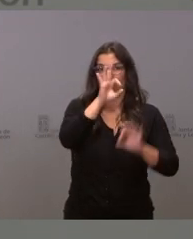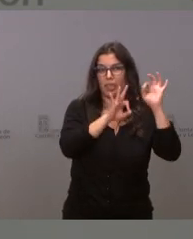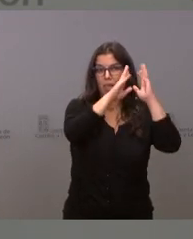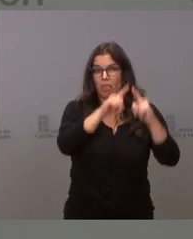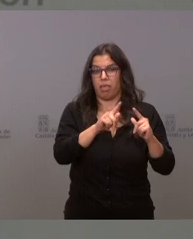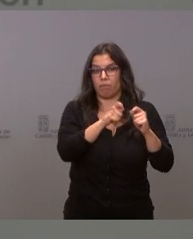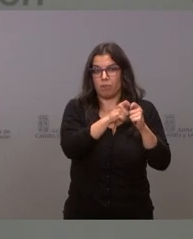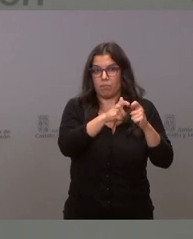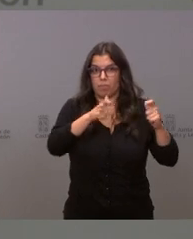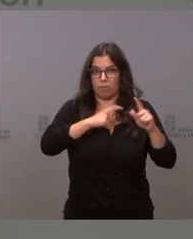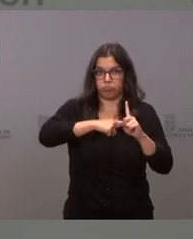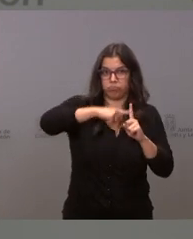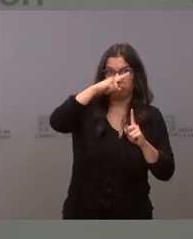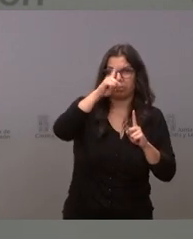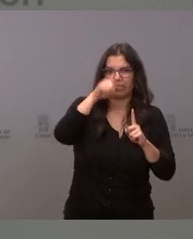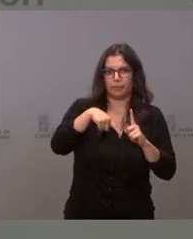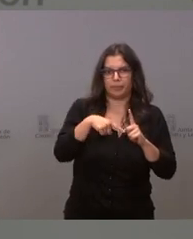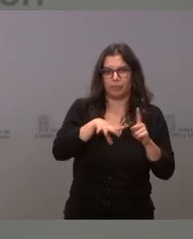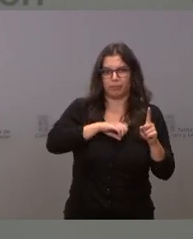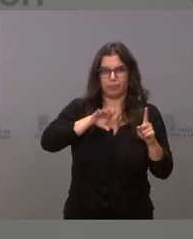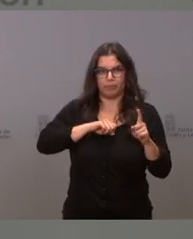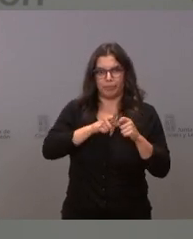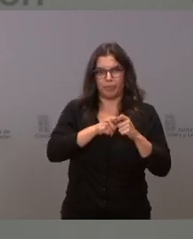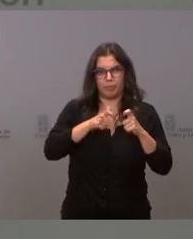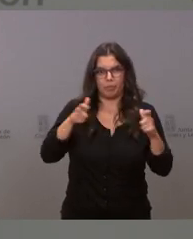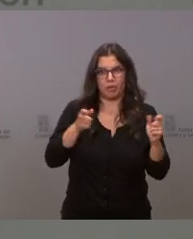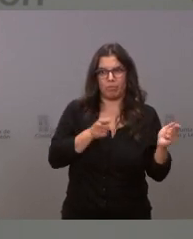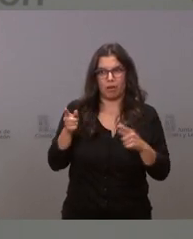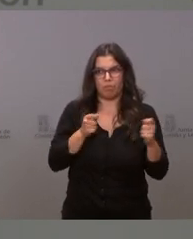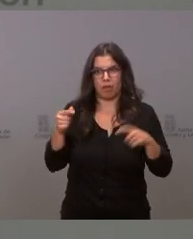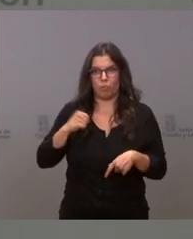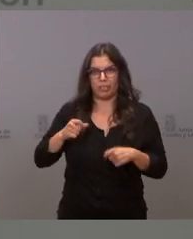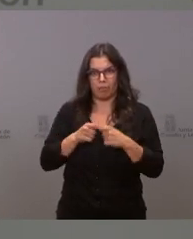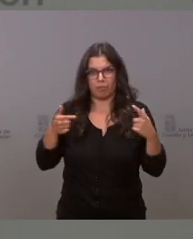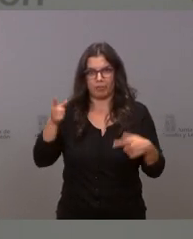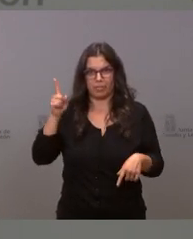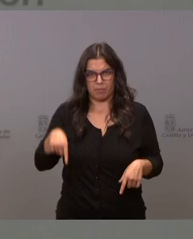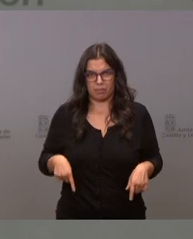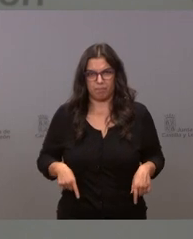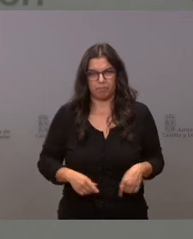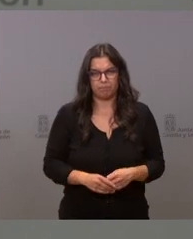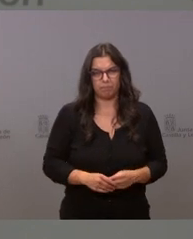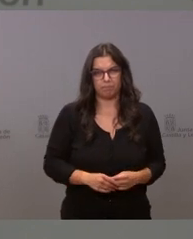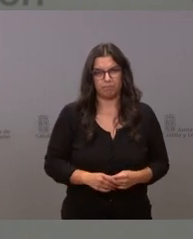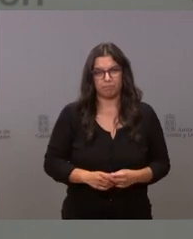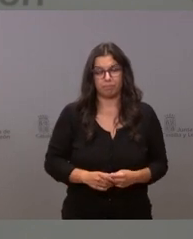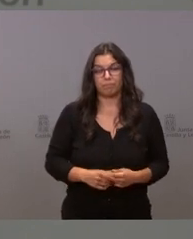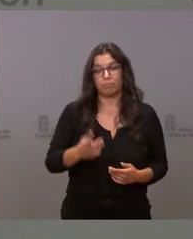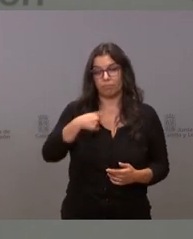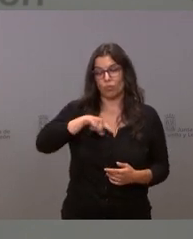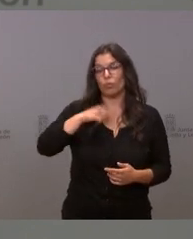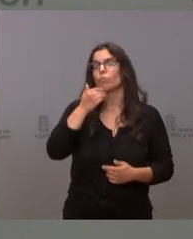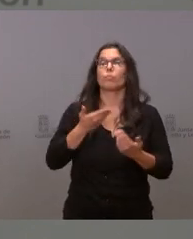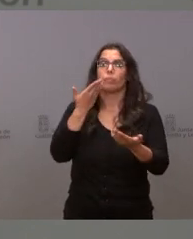como el número creciente de pacientes ingresados y lo que les pedimos